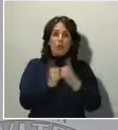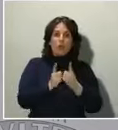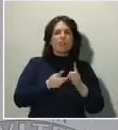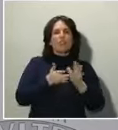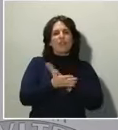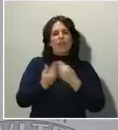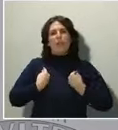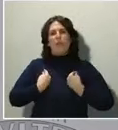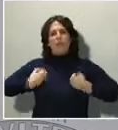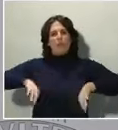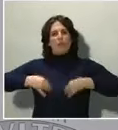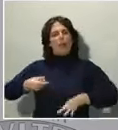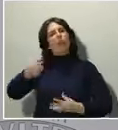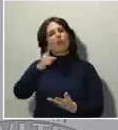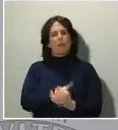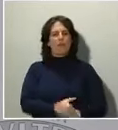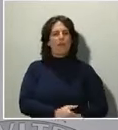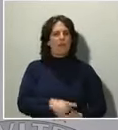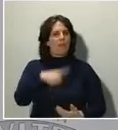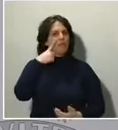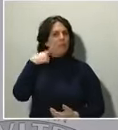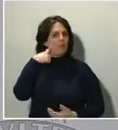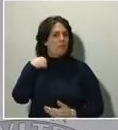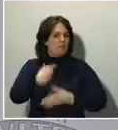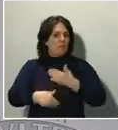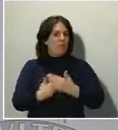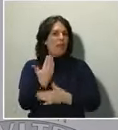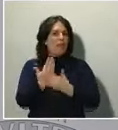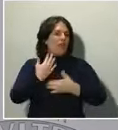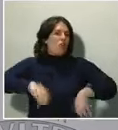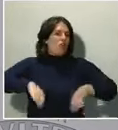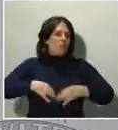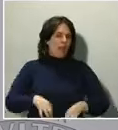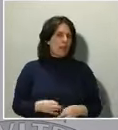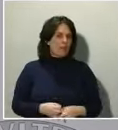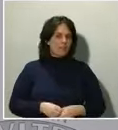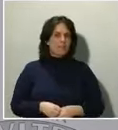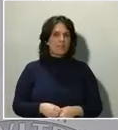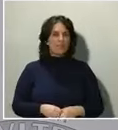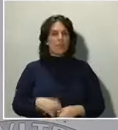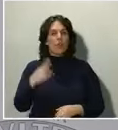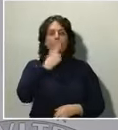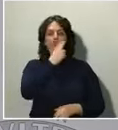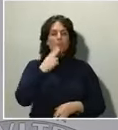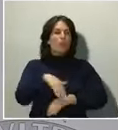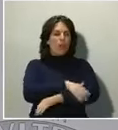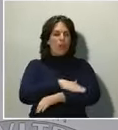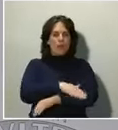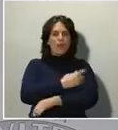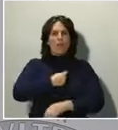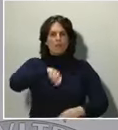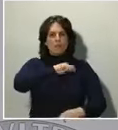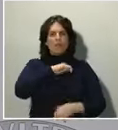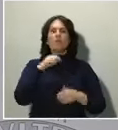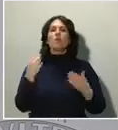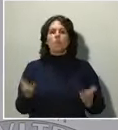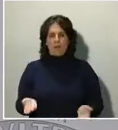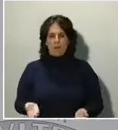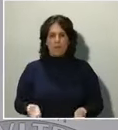diarios, sean los que sean. El compromiso, en todo caso, como he dicho antes del Gobierno de España, es que mientras dure esta